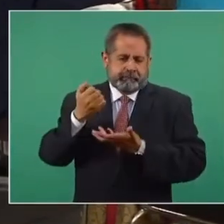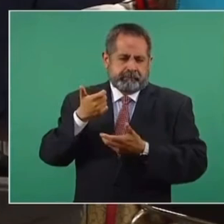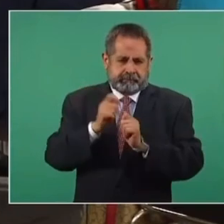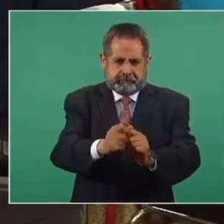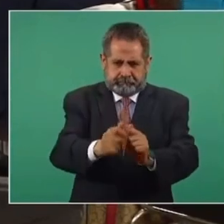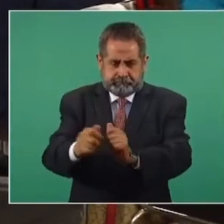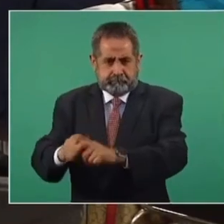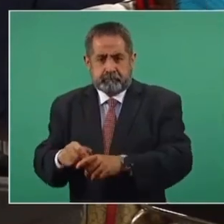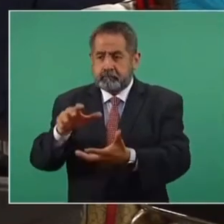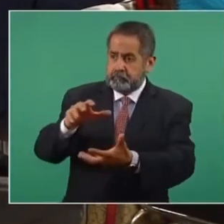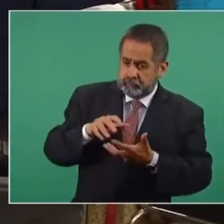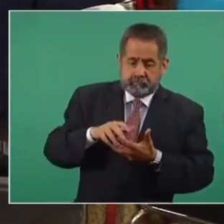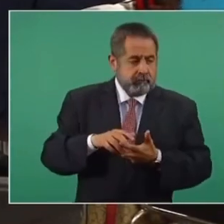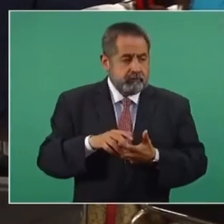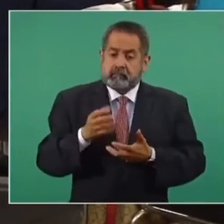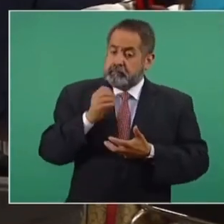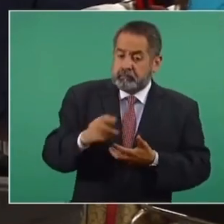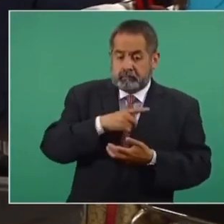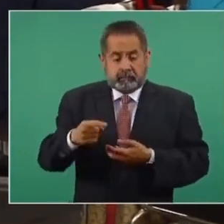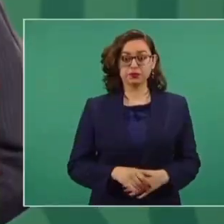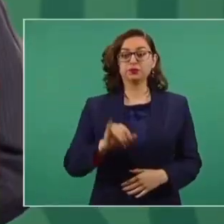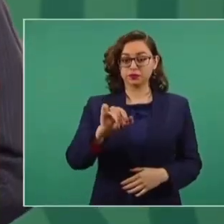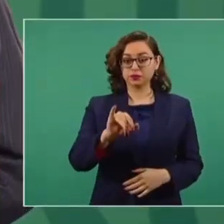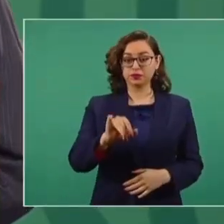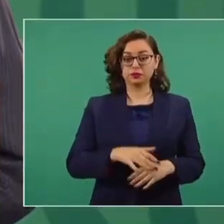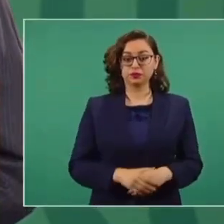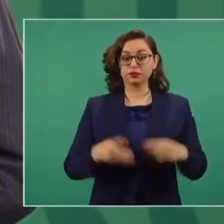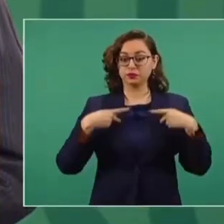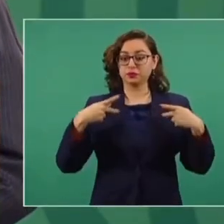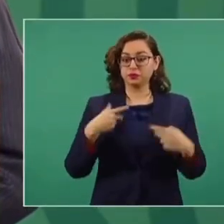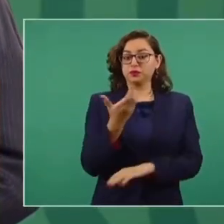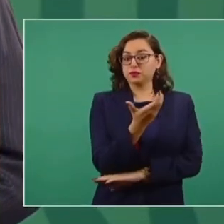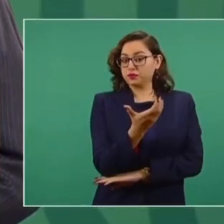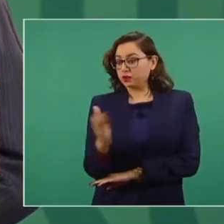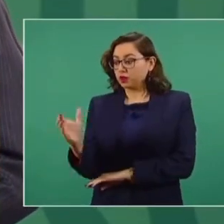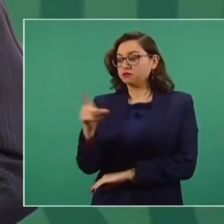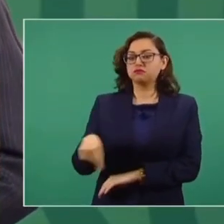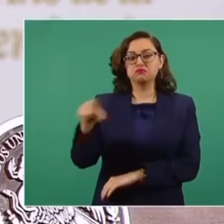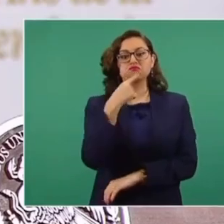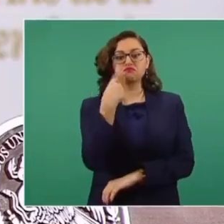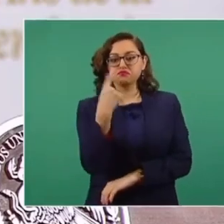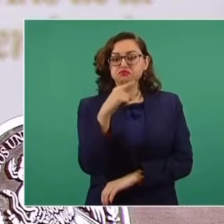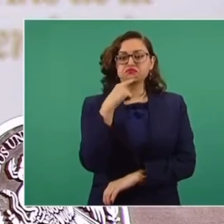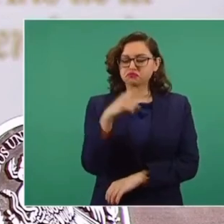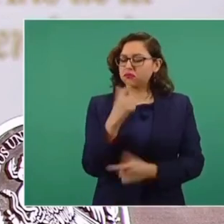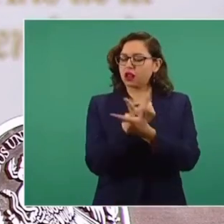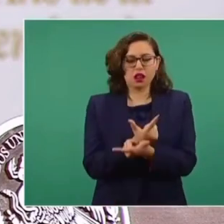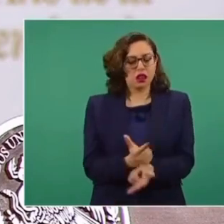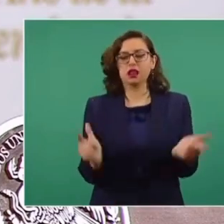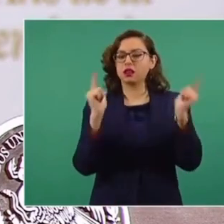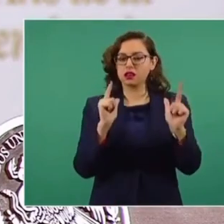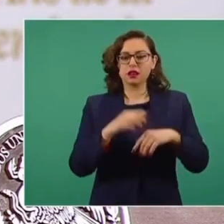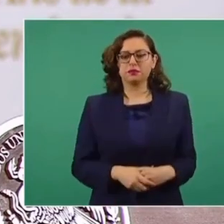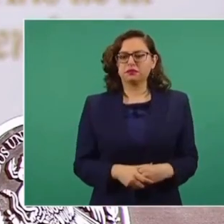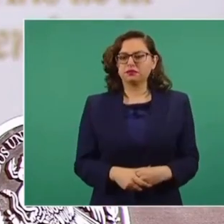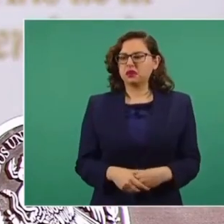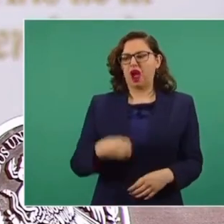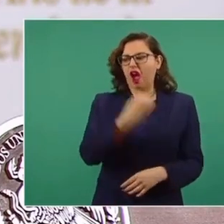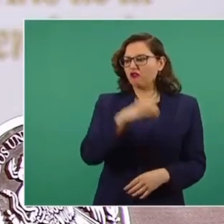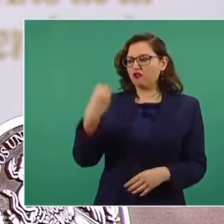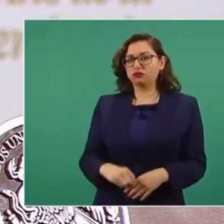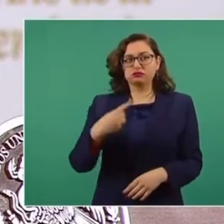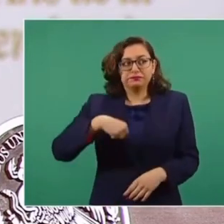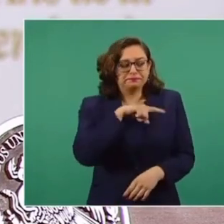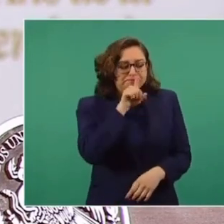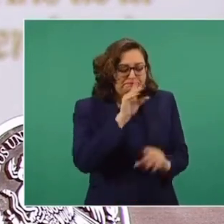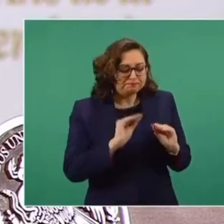directa a comprar los insumos que los operadores les obligan o les inventan. Los campesinos son libres para denunciar, para no aceptar ninguna imposición de